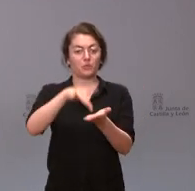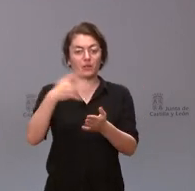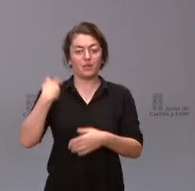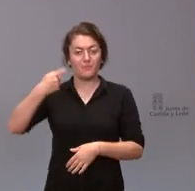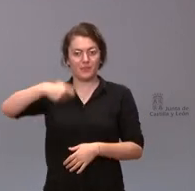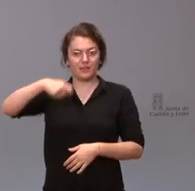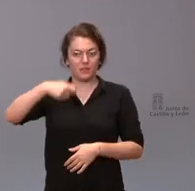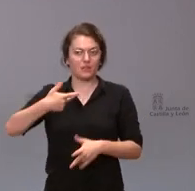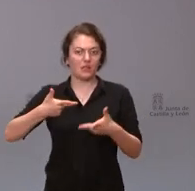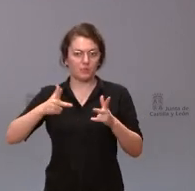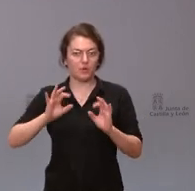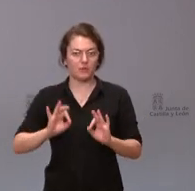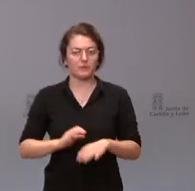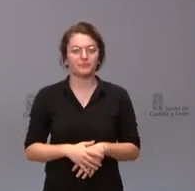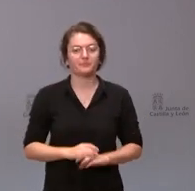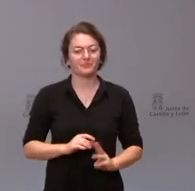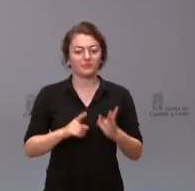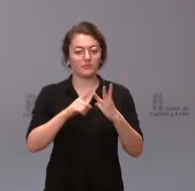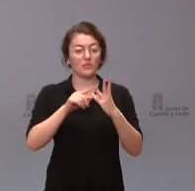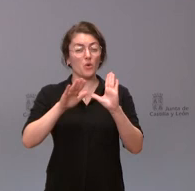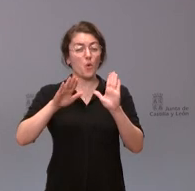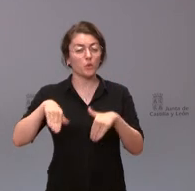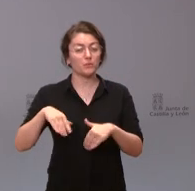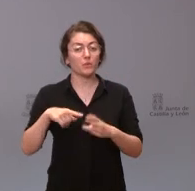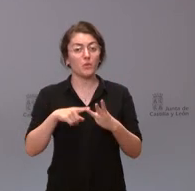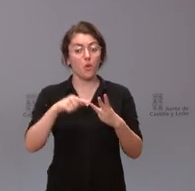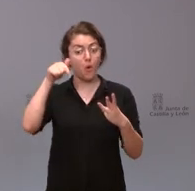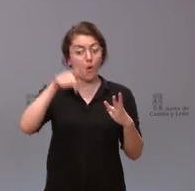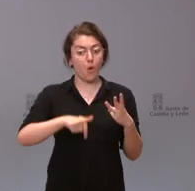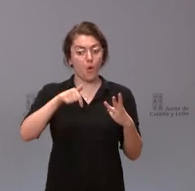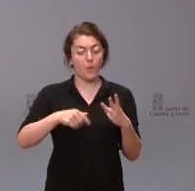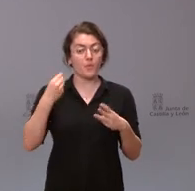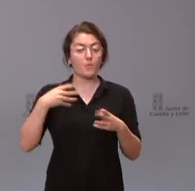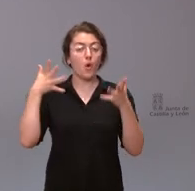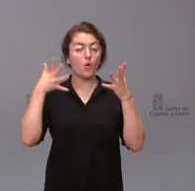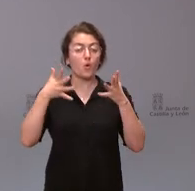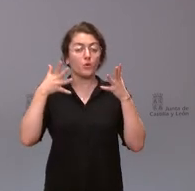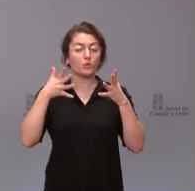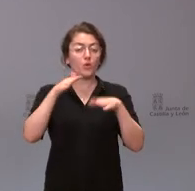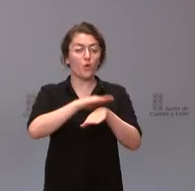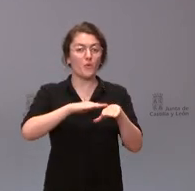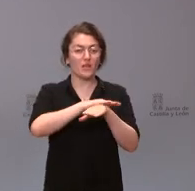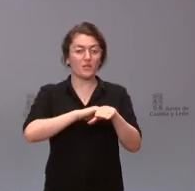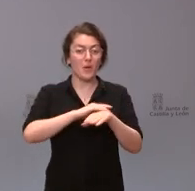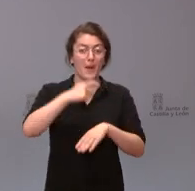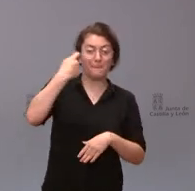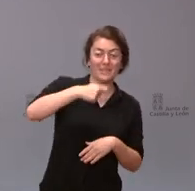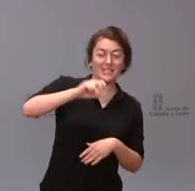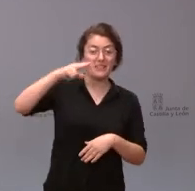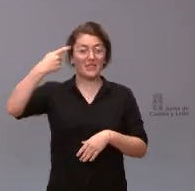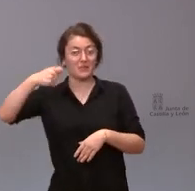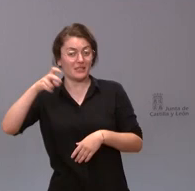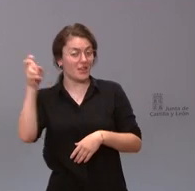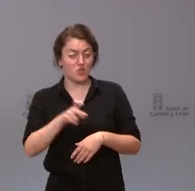disponible y en el último de los aspectos hoy no han acudido al Consejo de Gobierno ni el presidente ni el vicepresidente